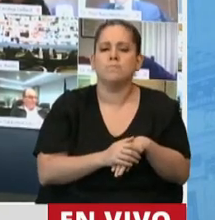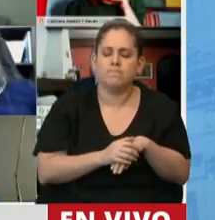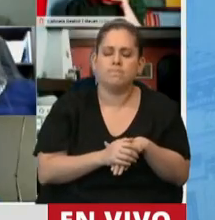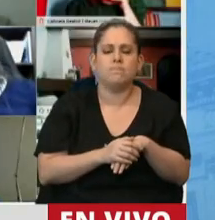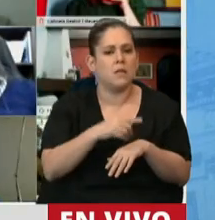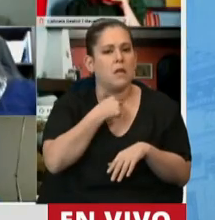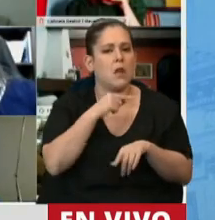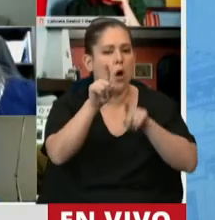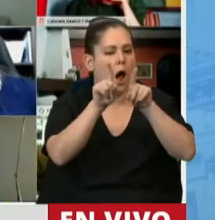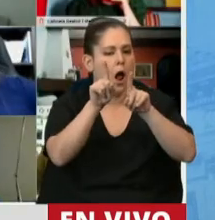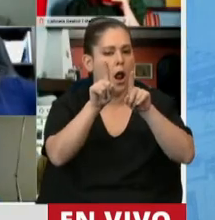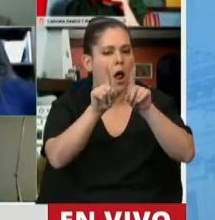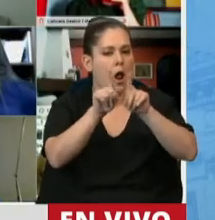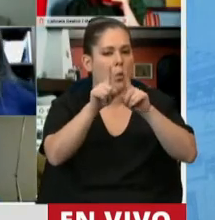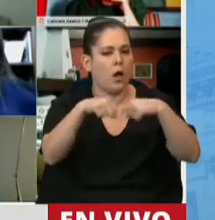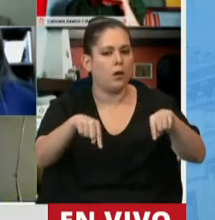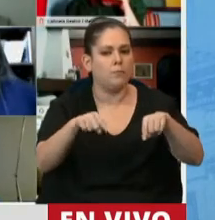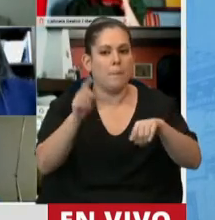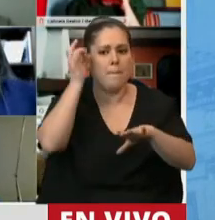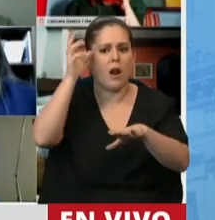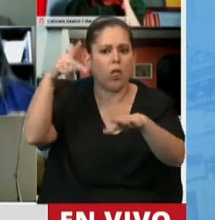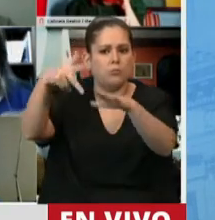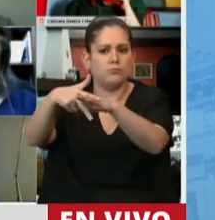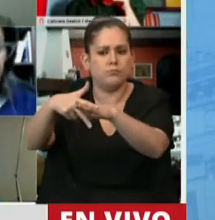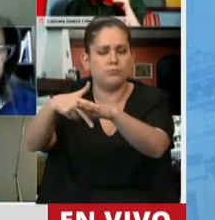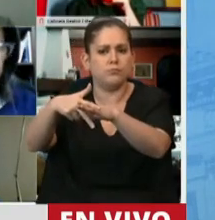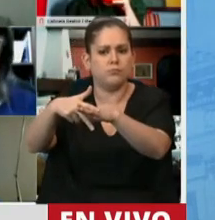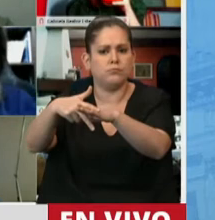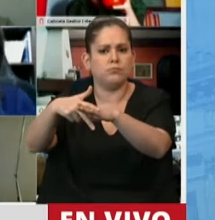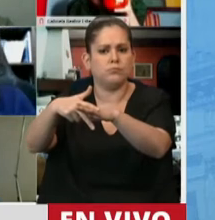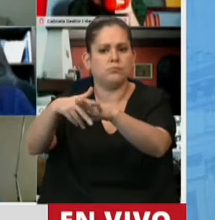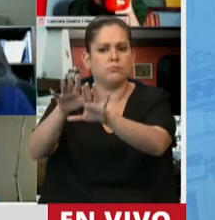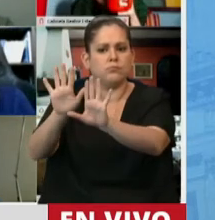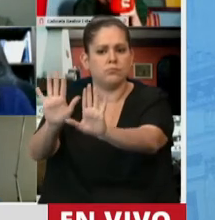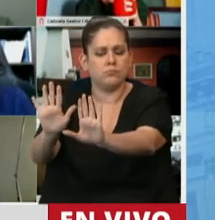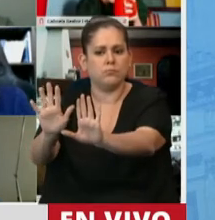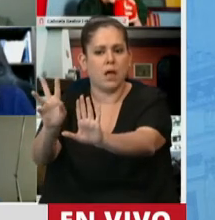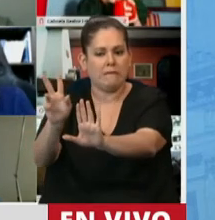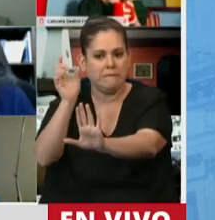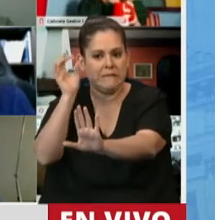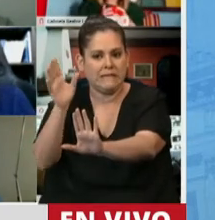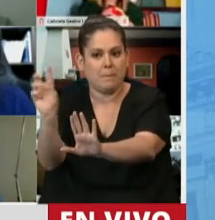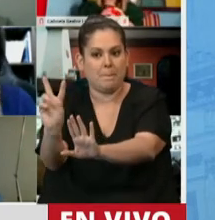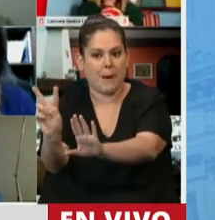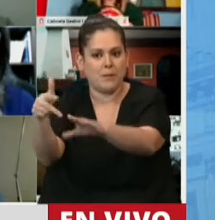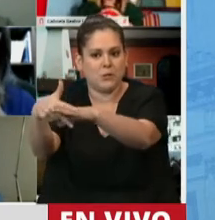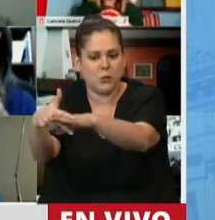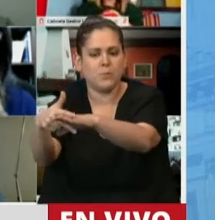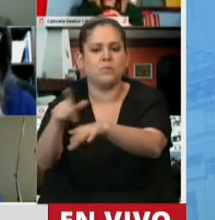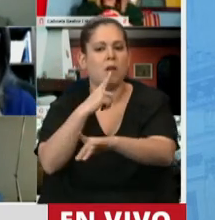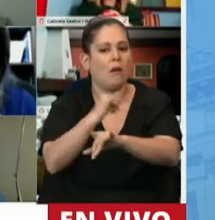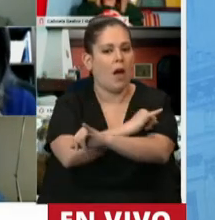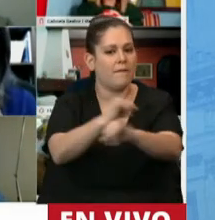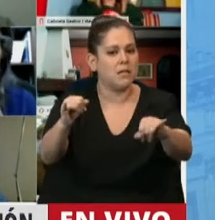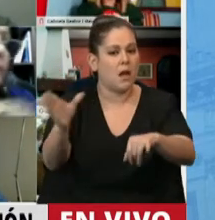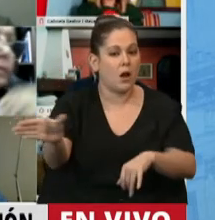cuestiones. ¿Diputado, lo puede interrumpir? Sí, sí. ¿Me autoriza? Gracias. Le quiero recordar